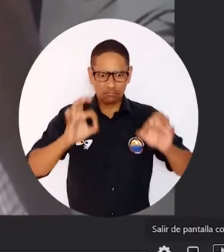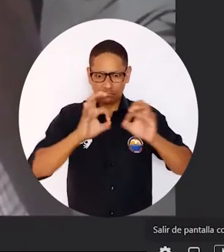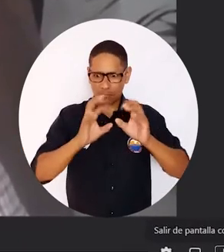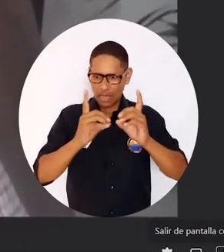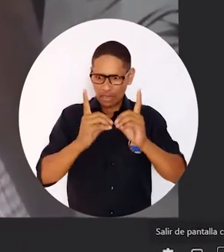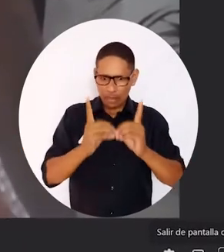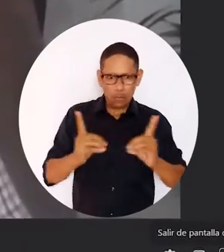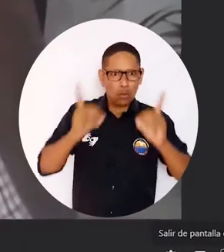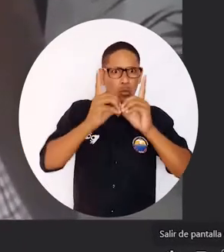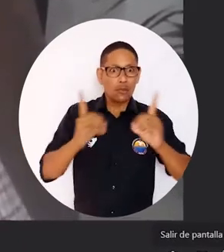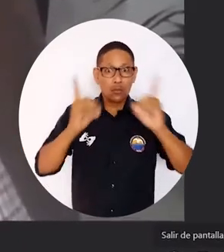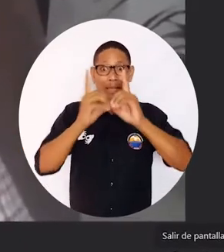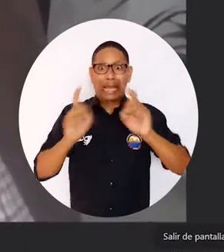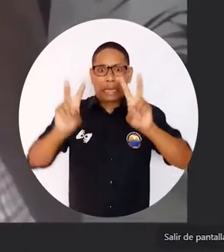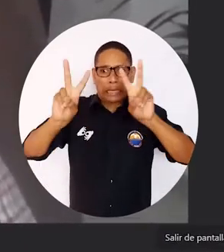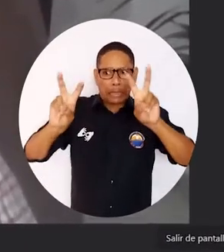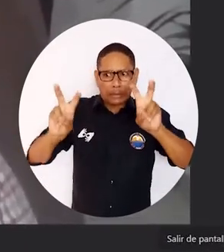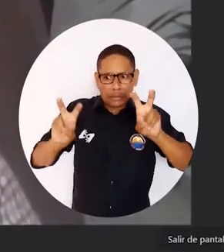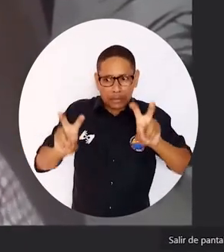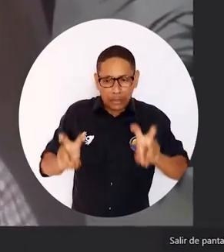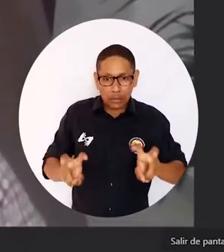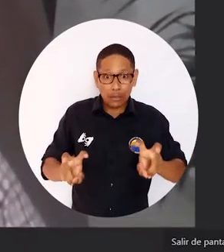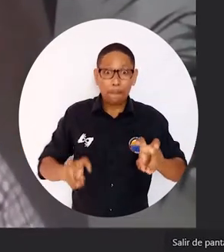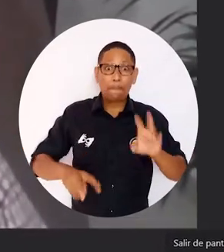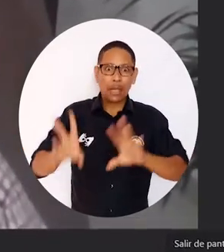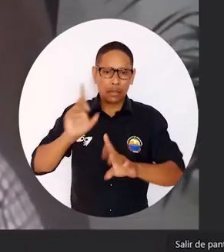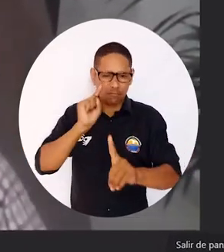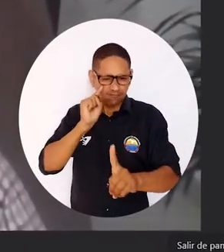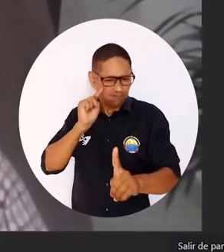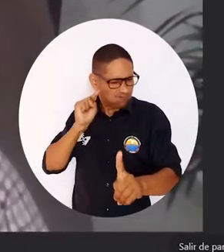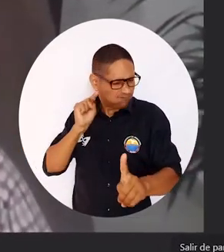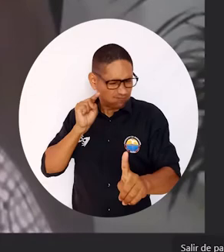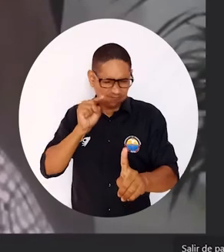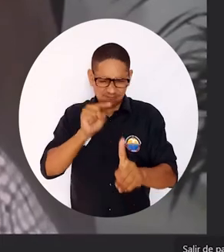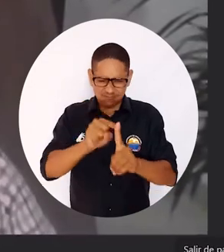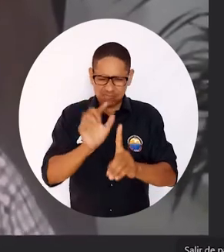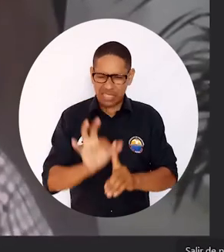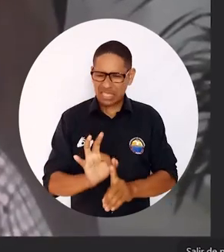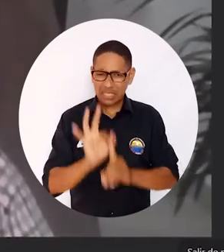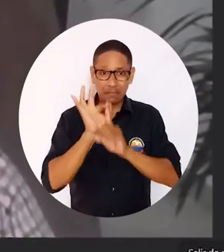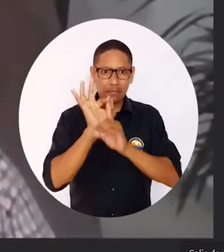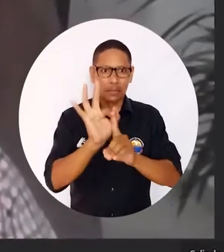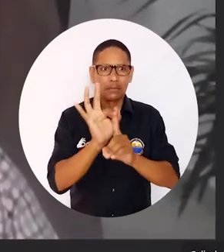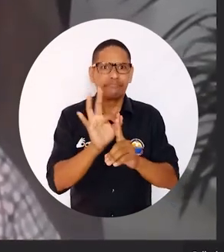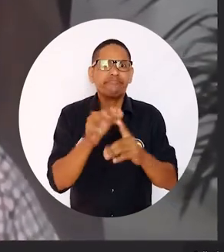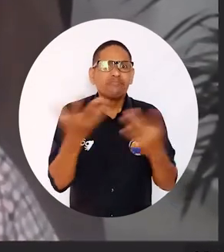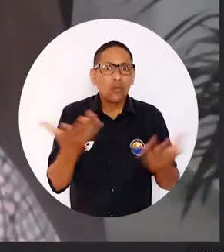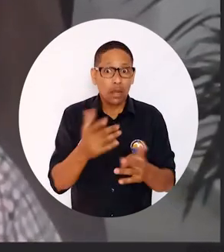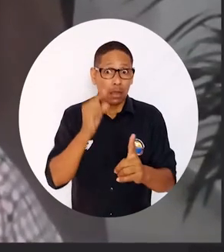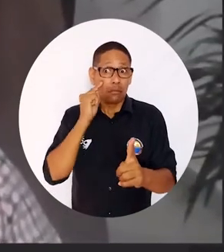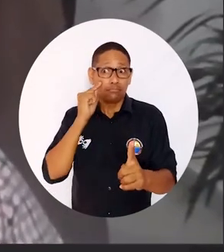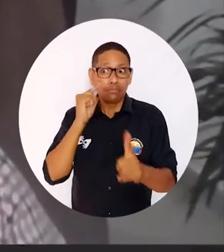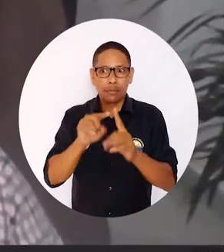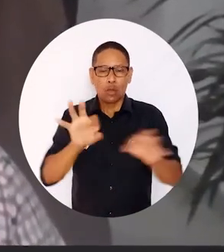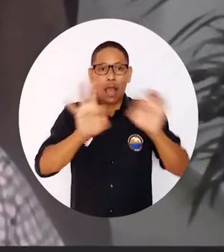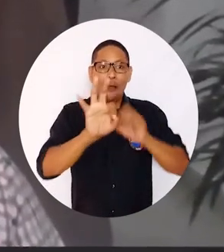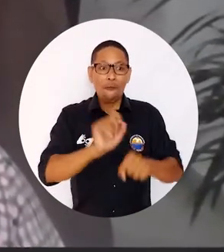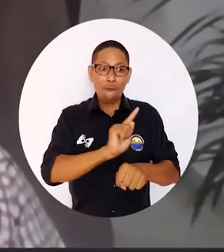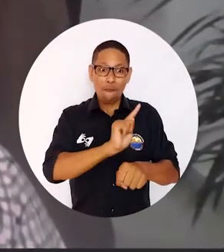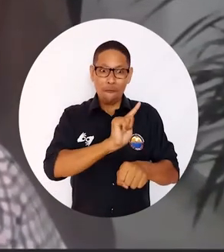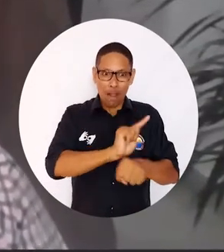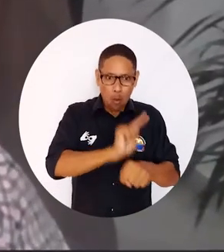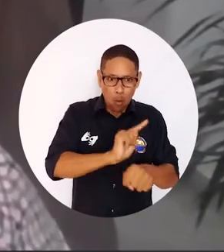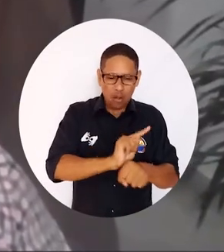los diplomados, de los contenidos que abarcan, hay un propósito central con esta oferta y ese propósito es un propósito de la